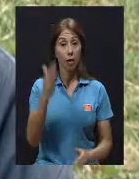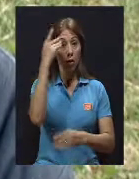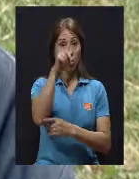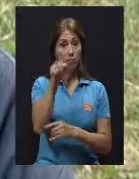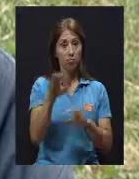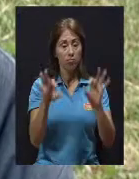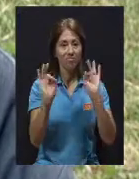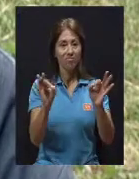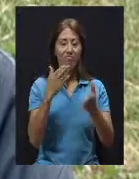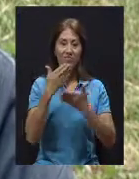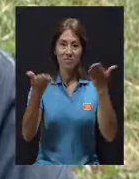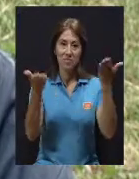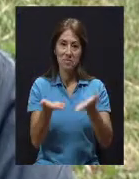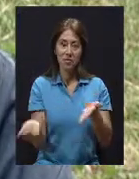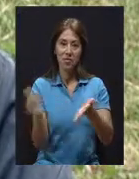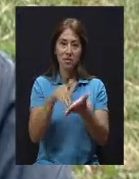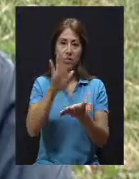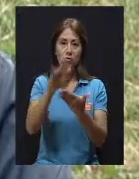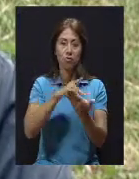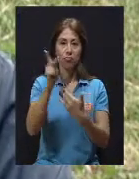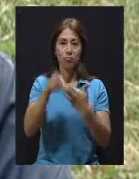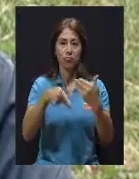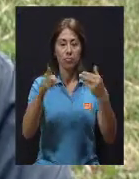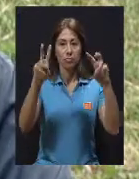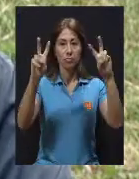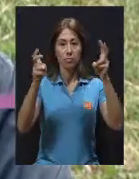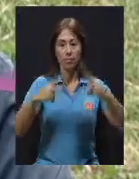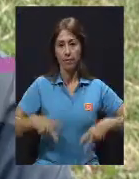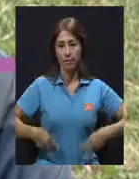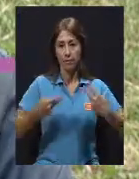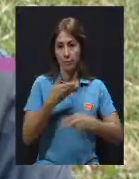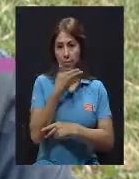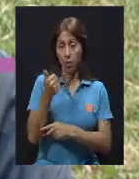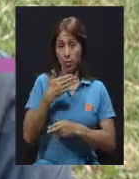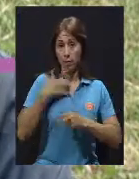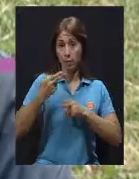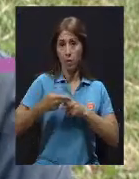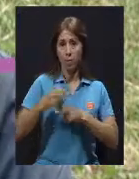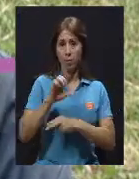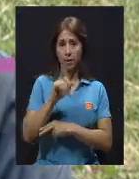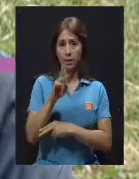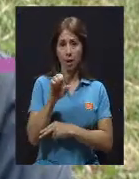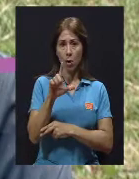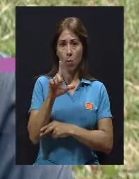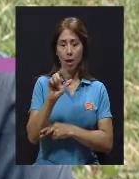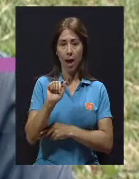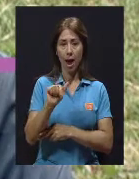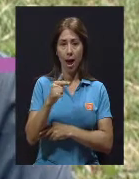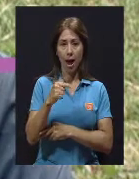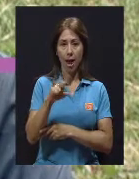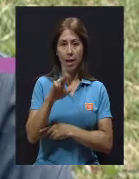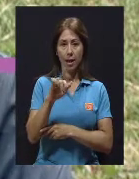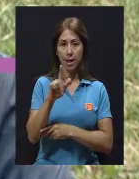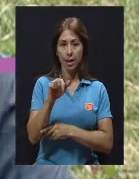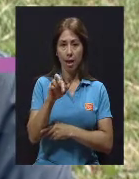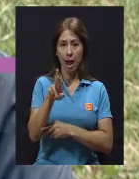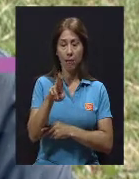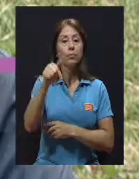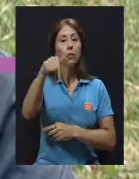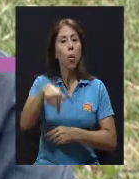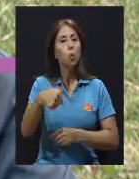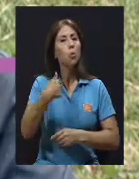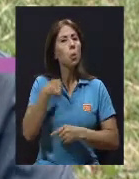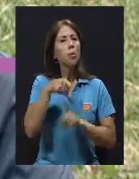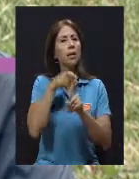Hola, tal? Bienvenidos una vez más a su telerevista vivir mejor. Mi nombre es Saúl Aguilar y el día de hoy les estaré acompañando